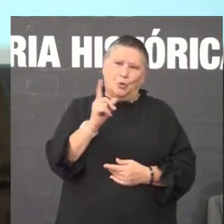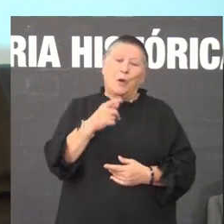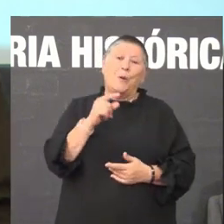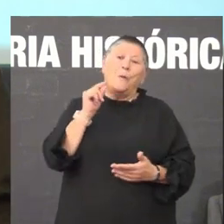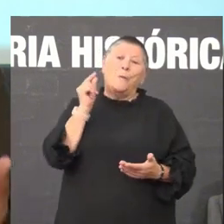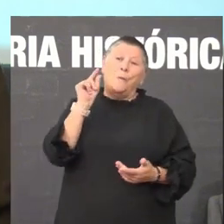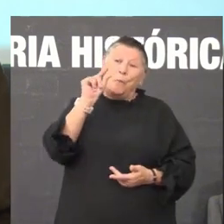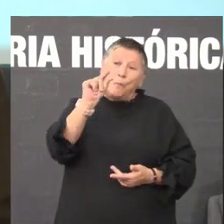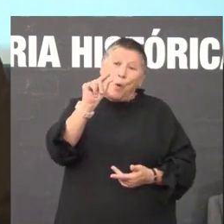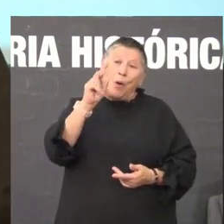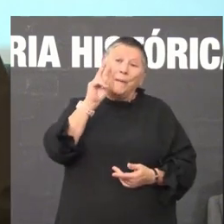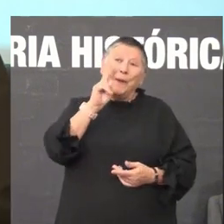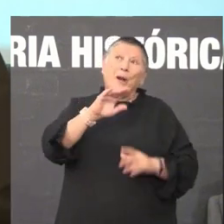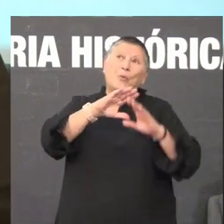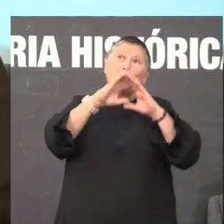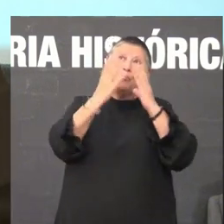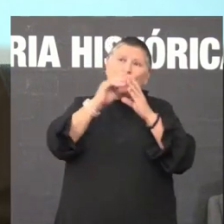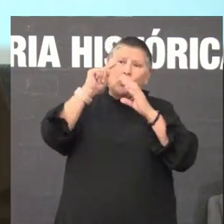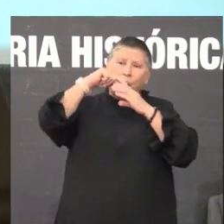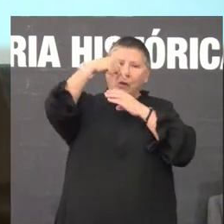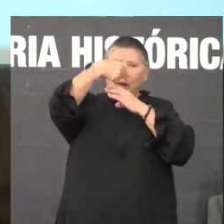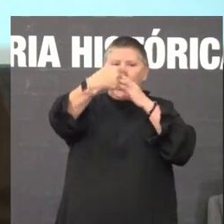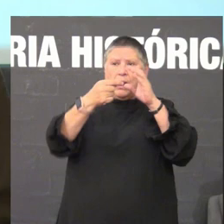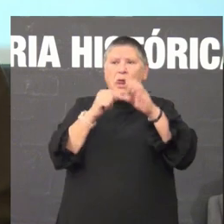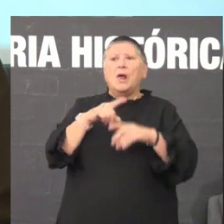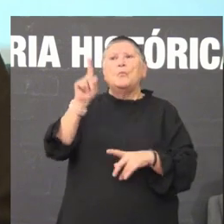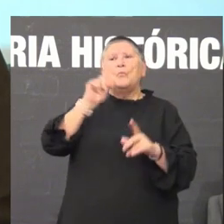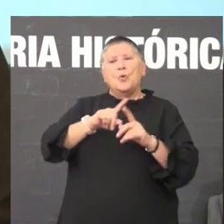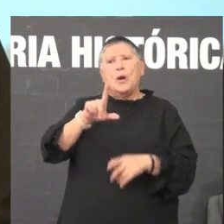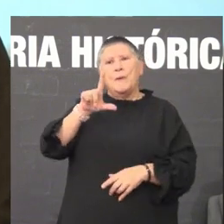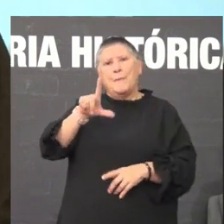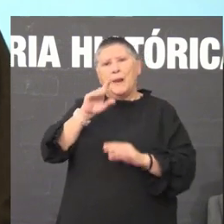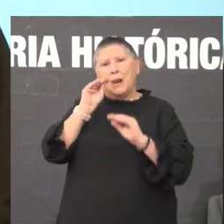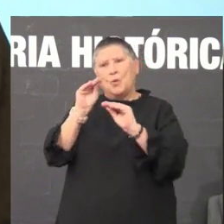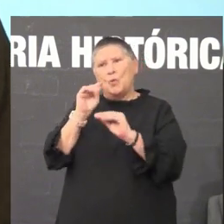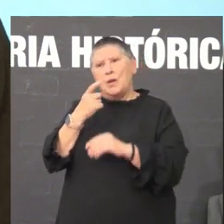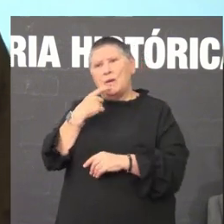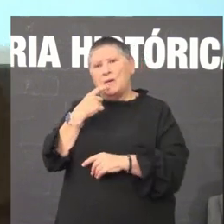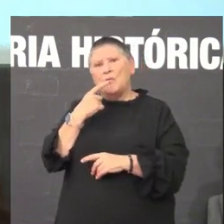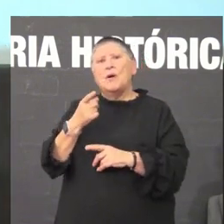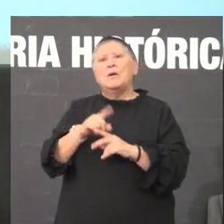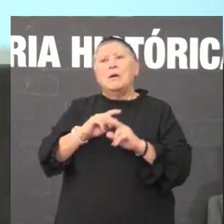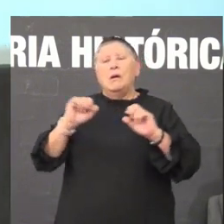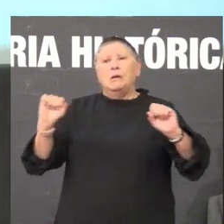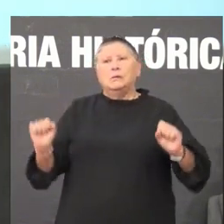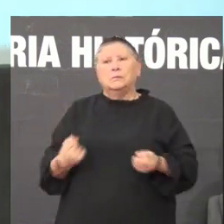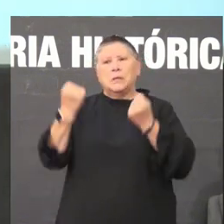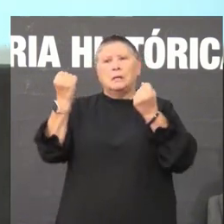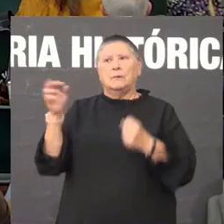que outras linguas no mundo estiveron nunha situación parecida e que foron capaces de revitalizarse